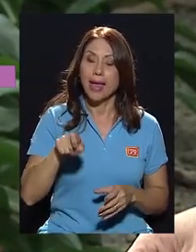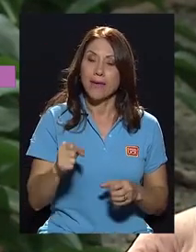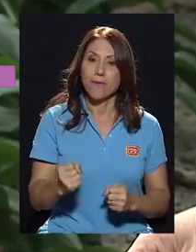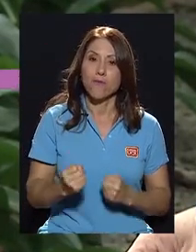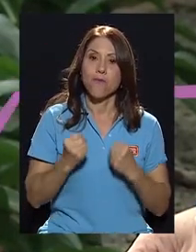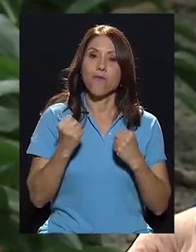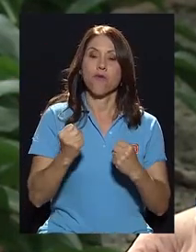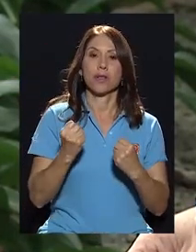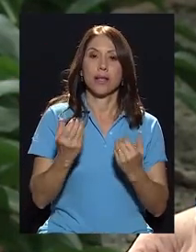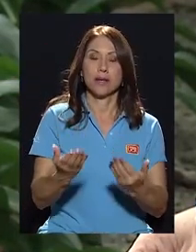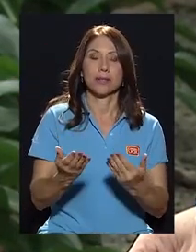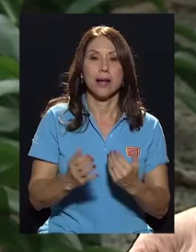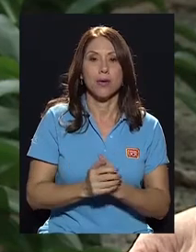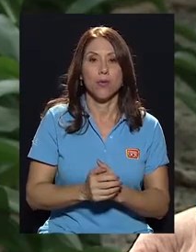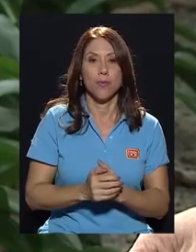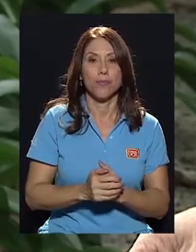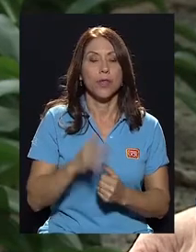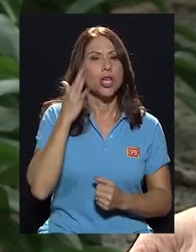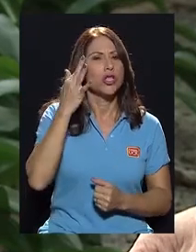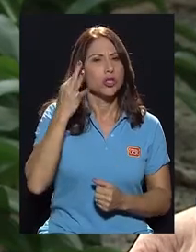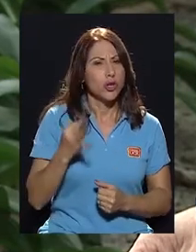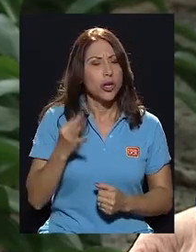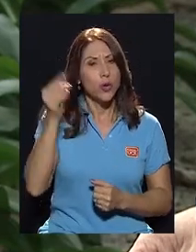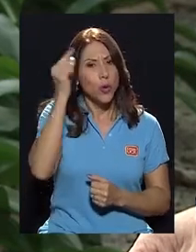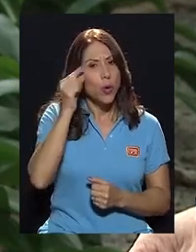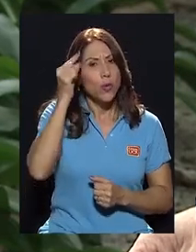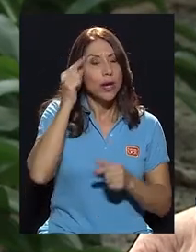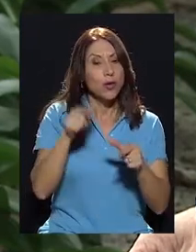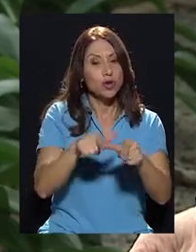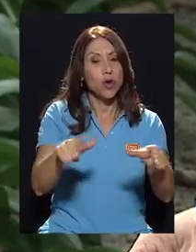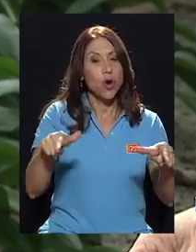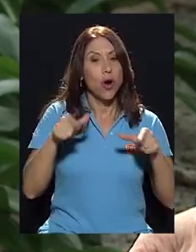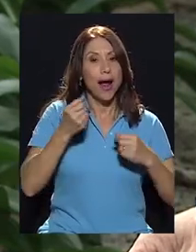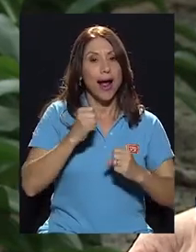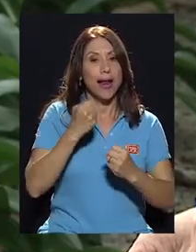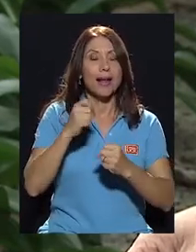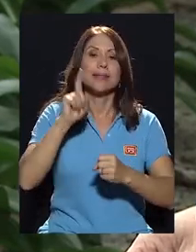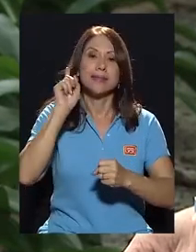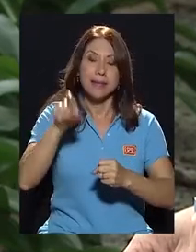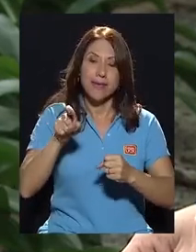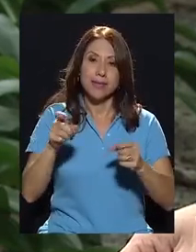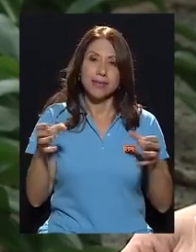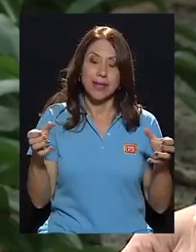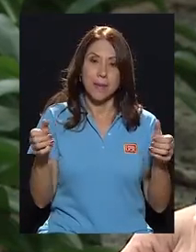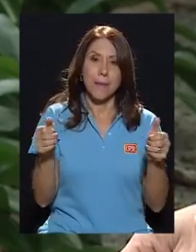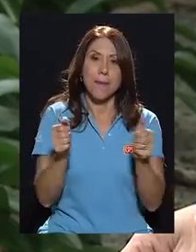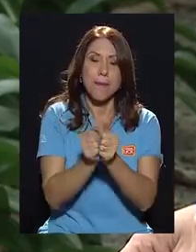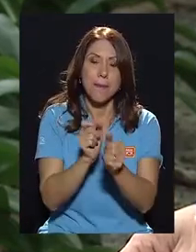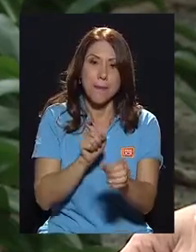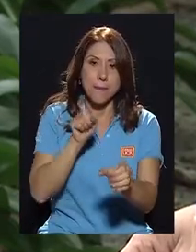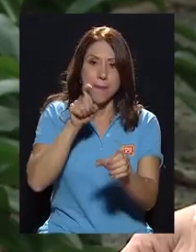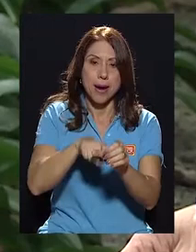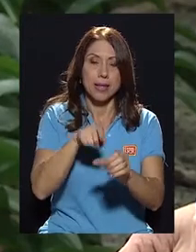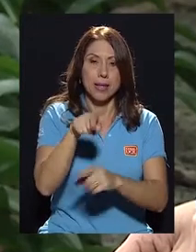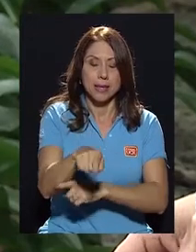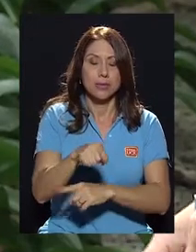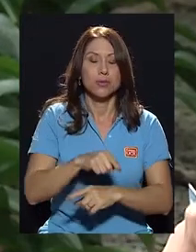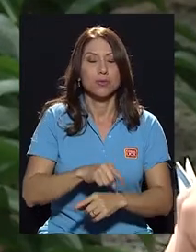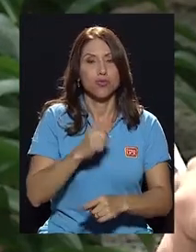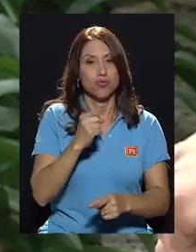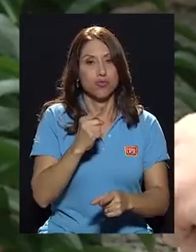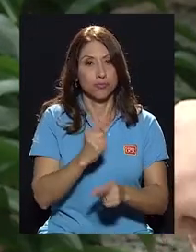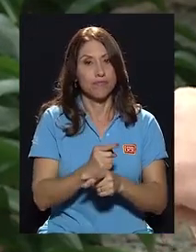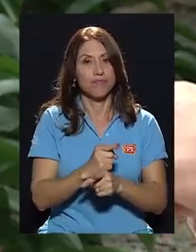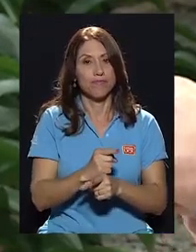fortalecerlo y creo que los gobiernos locales tienen que ser parte de eso. Correcto. Tienen que ser